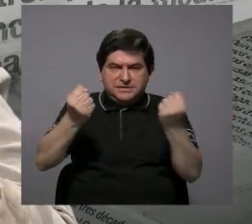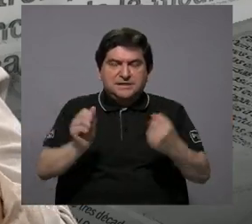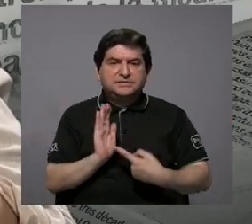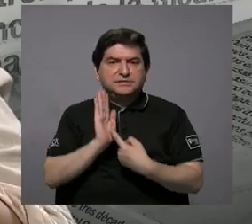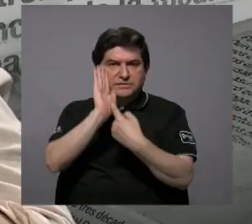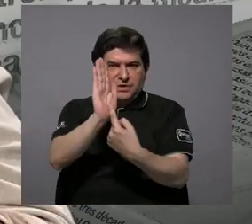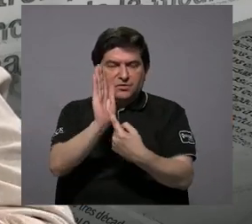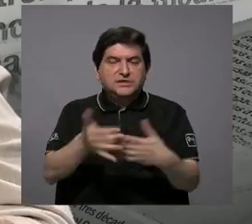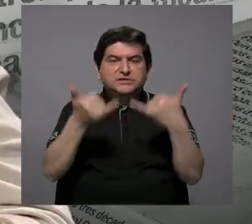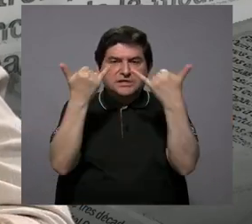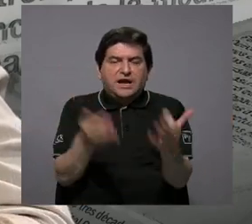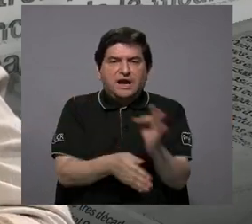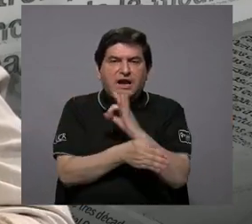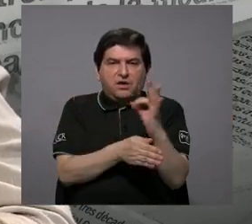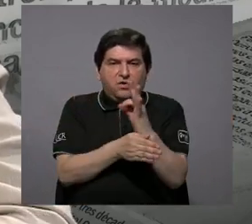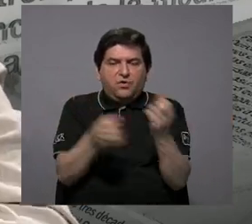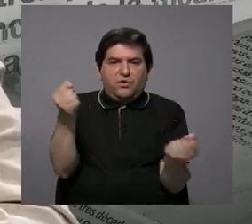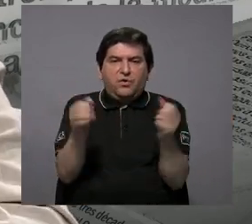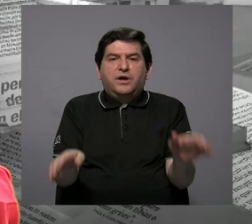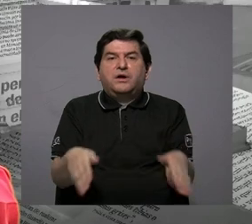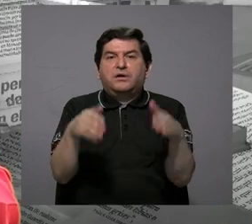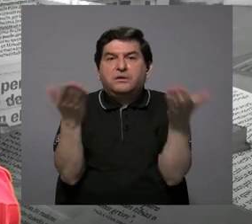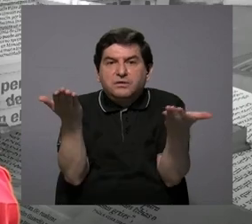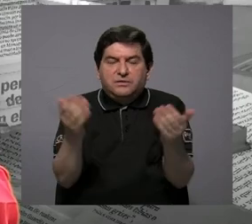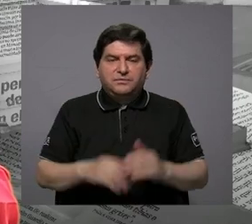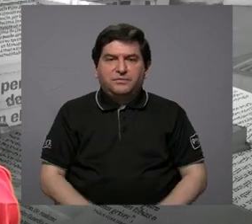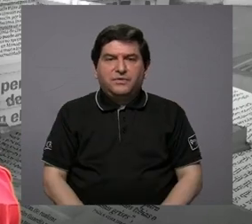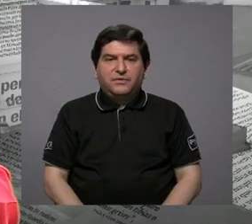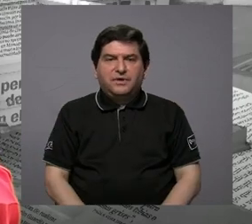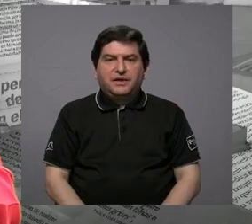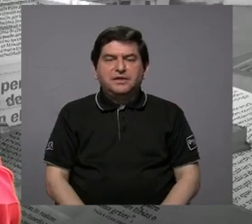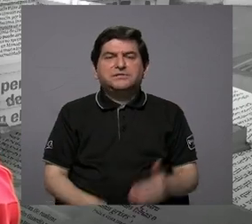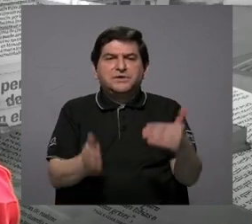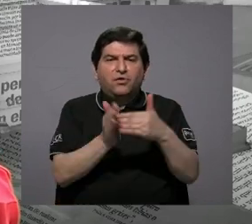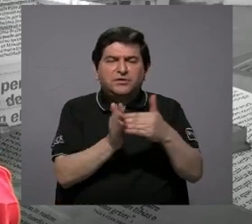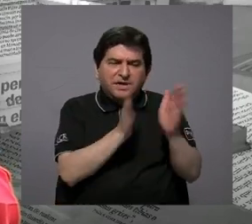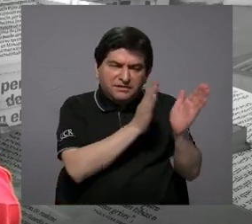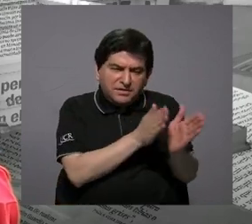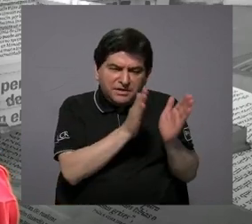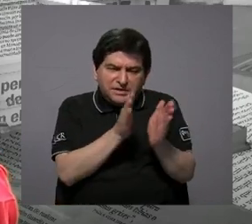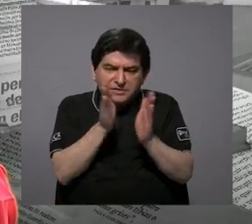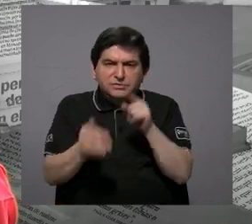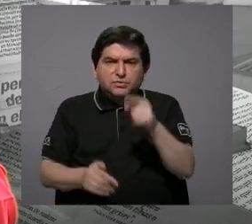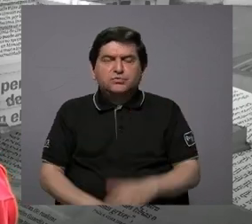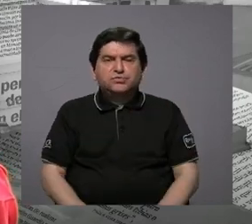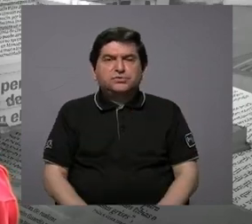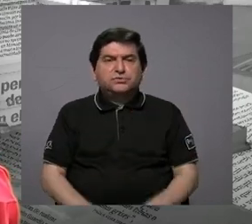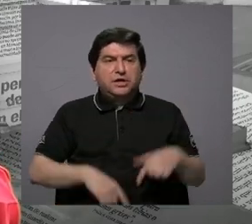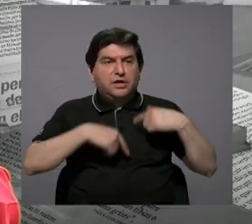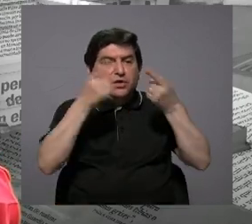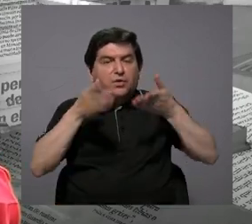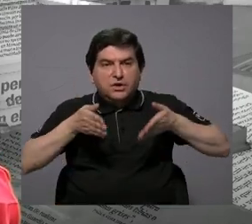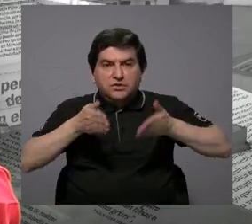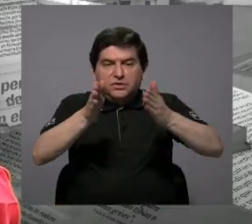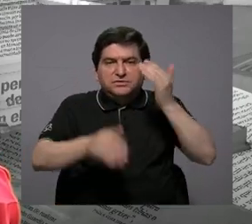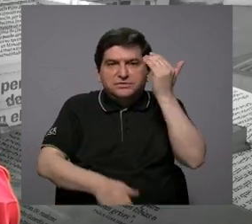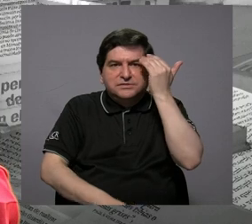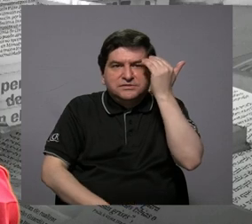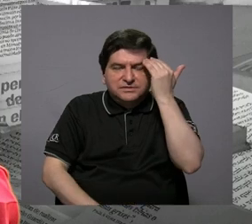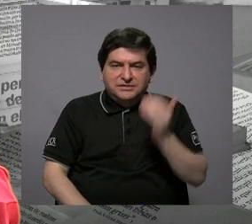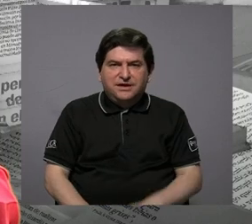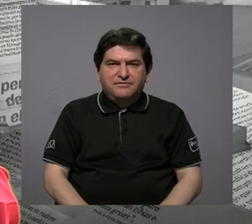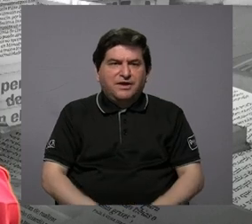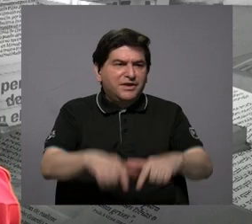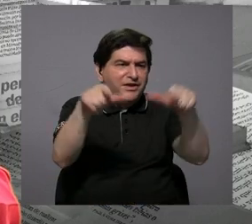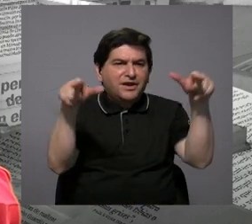indican cómo ahora va a funcionar el vehículo. Sí, es una reorganización cuando usted sale a la calle de saber en dónde